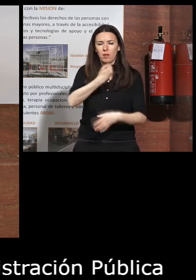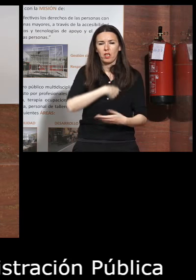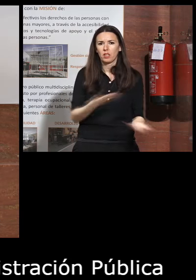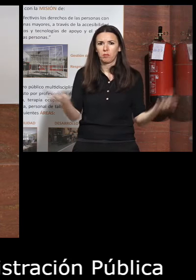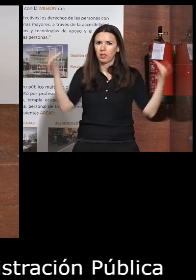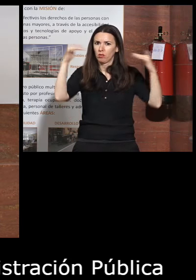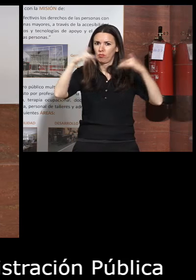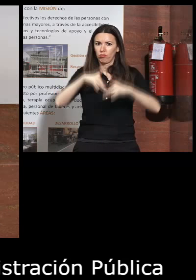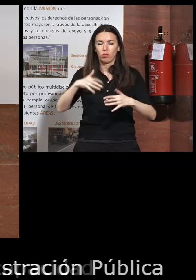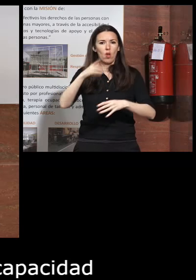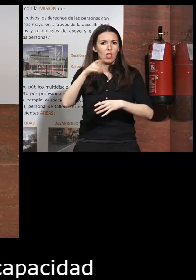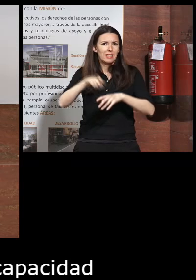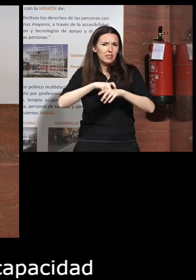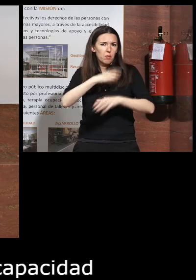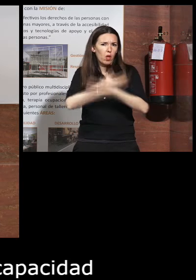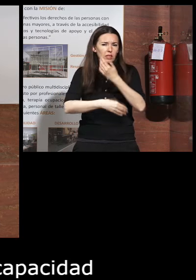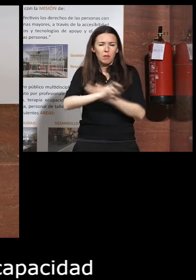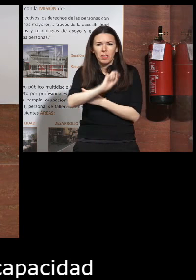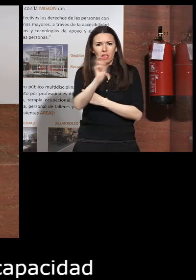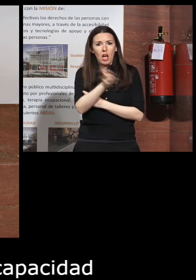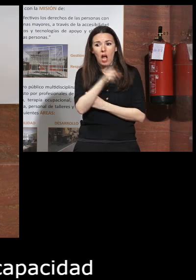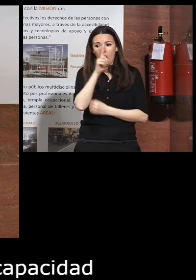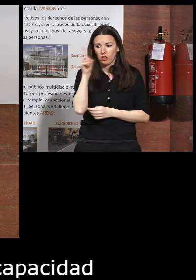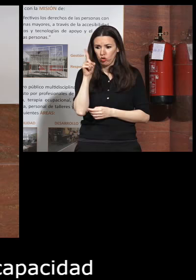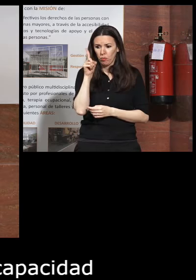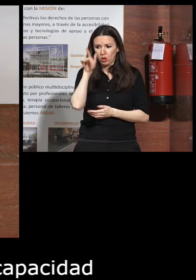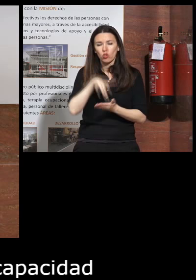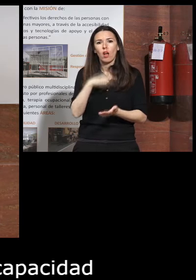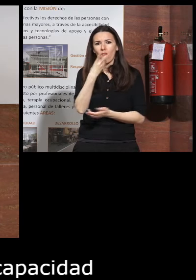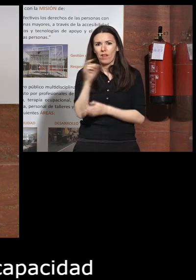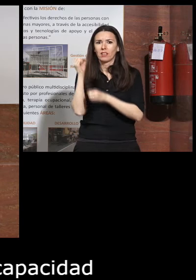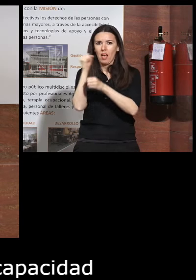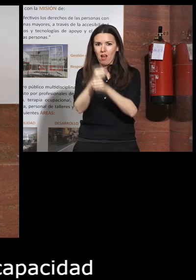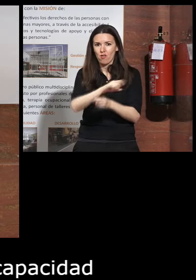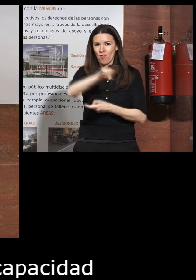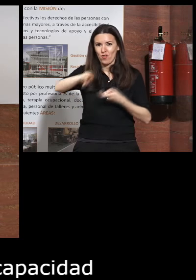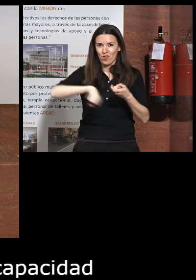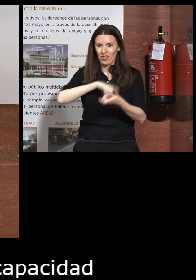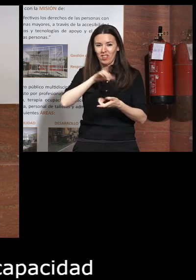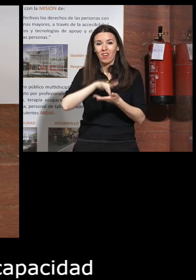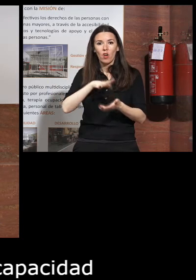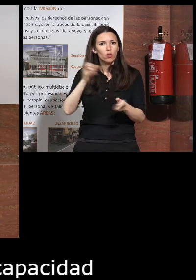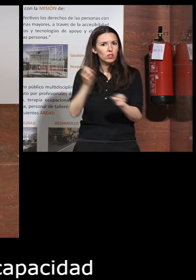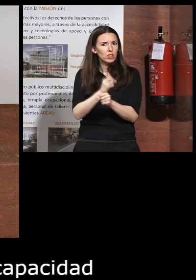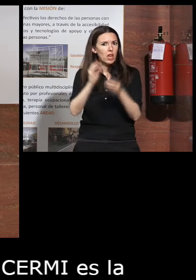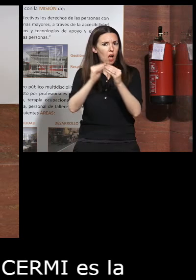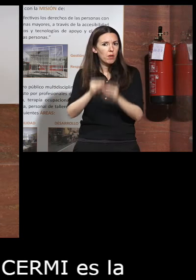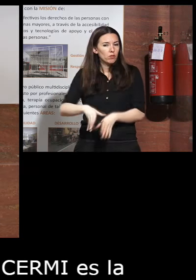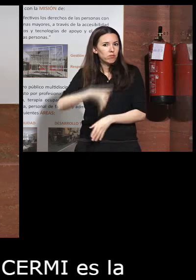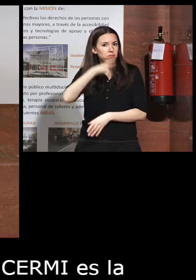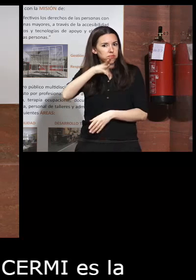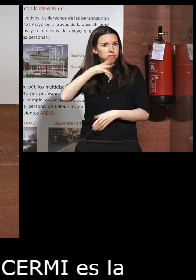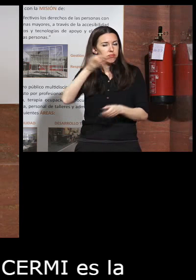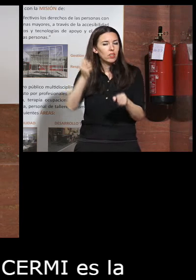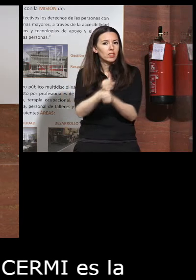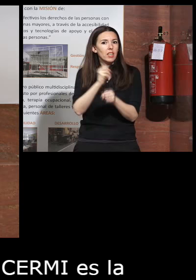todo tipo de discapacidades que el año pasado cumplió 20 años que tiene yo creo que desarrolla un trabajo admirable que es un